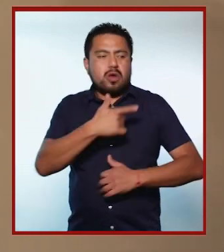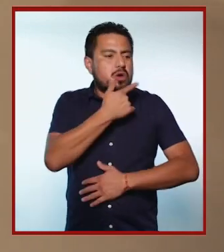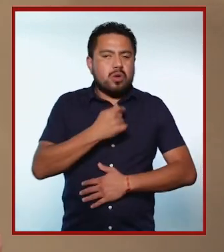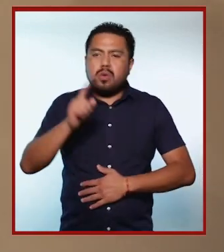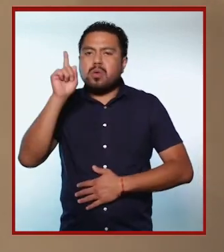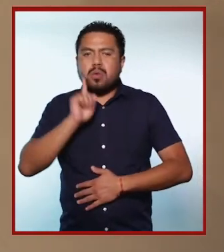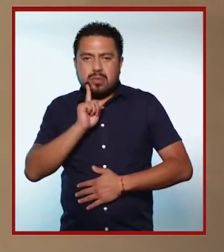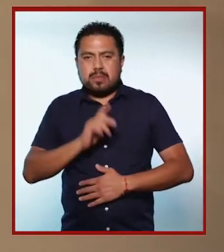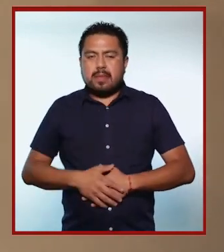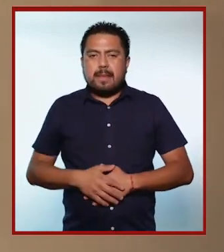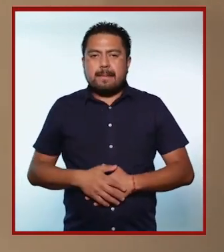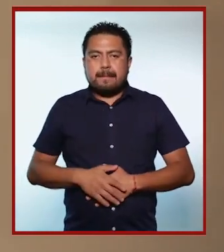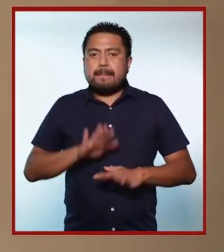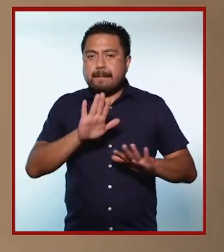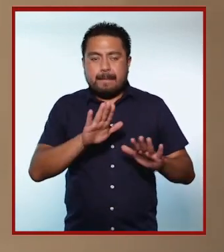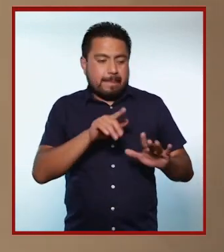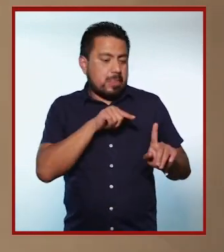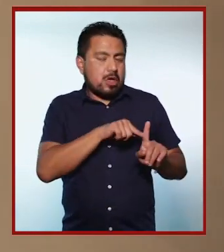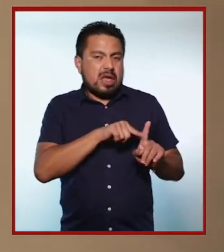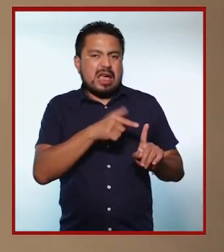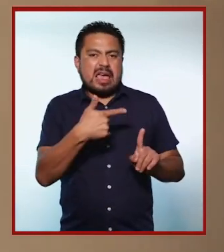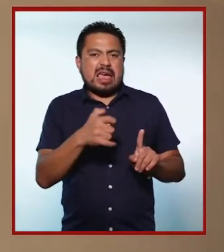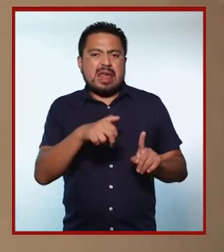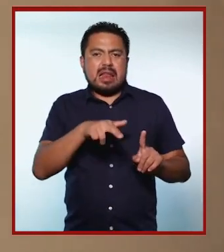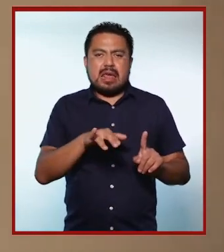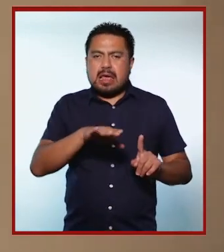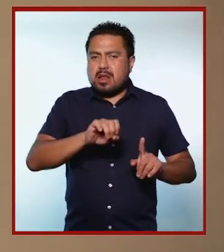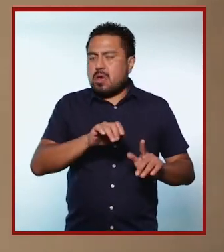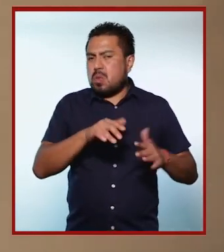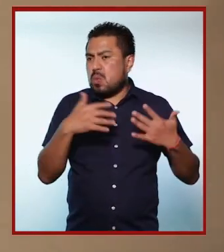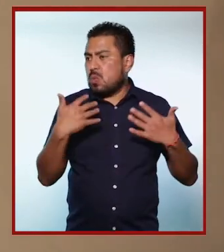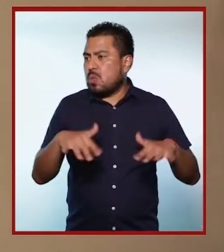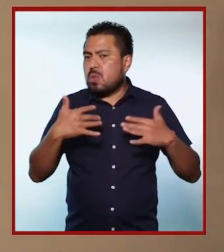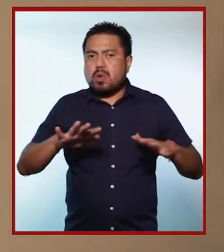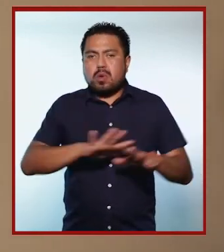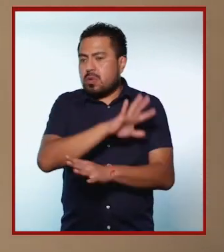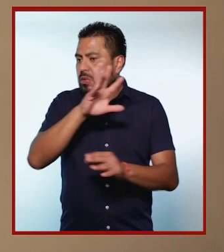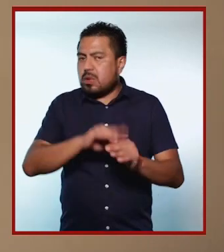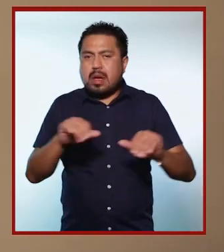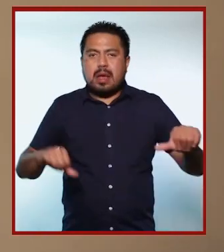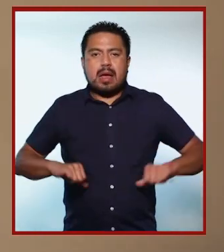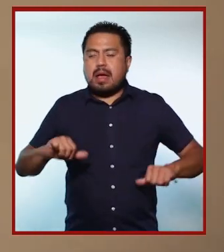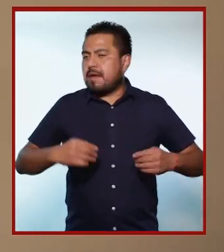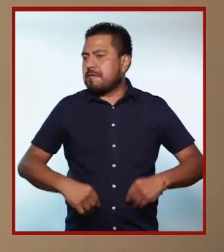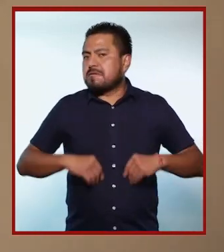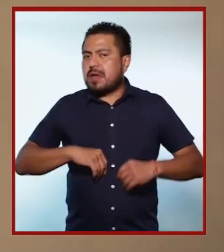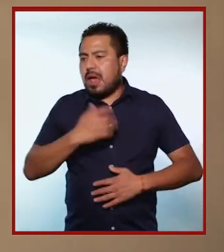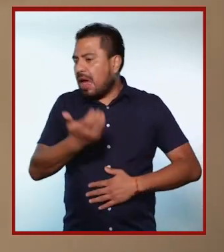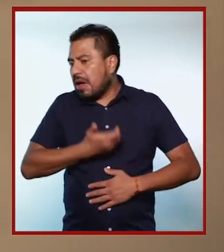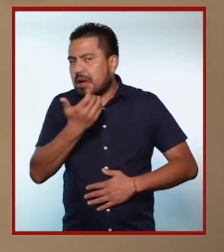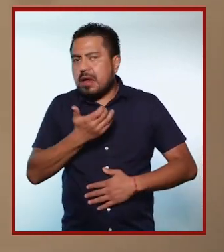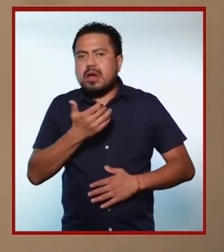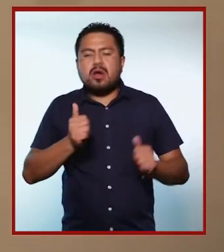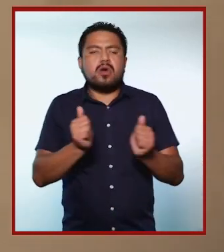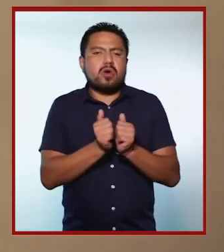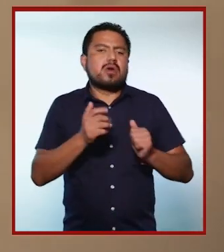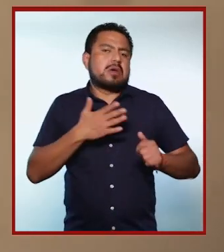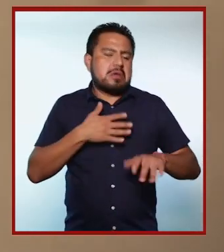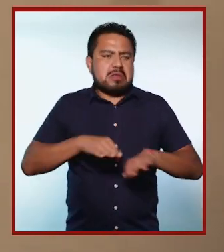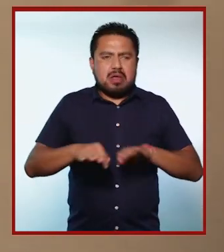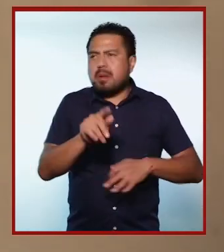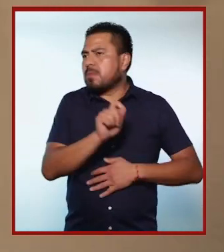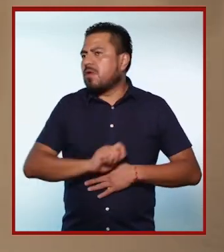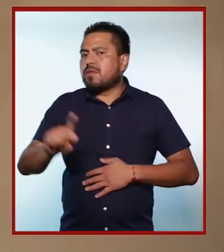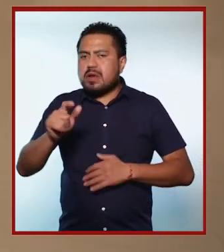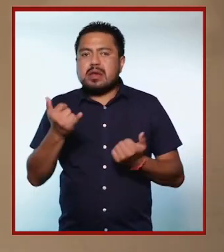actividades de hombres y mujeres. El género está presente y tiene un impacto en todas las actividades de nuestra vida cotidiana, en